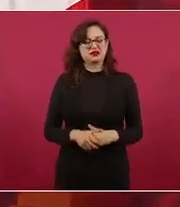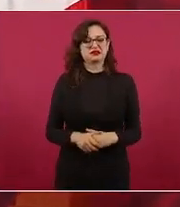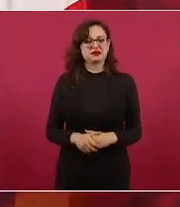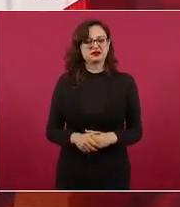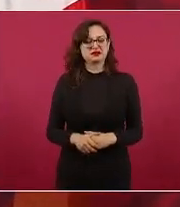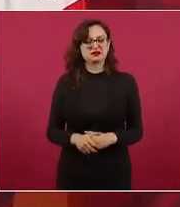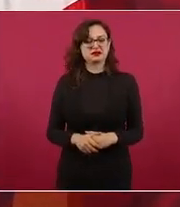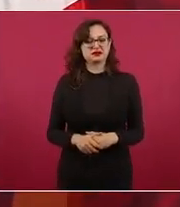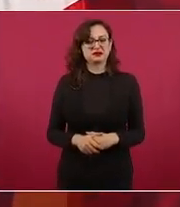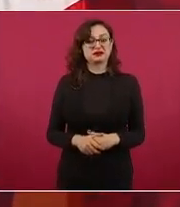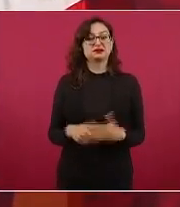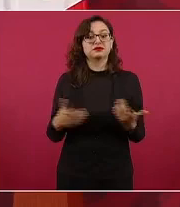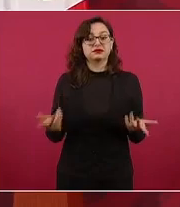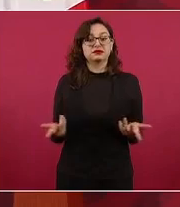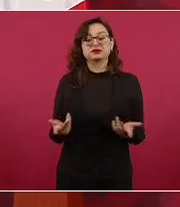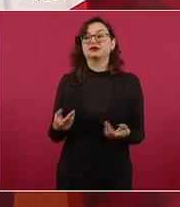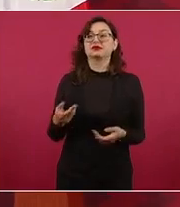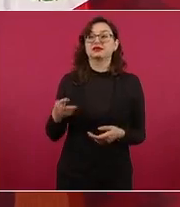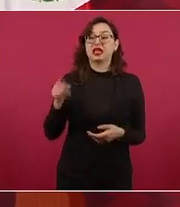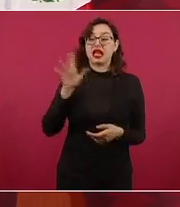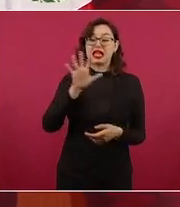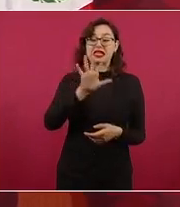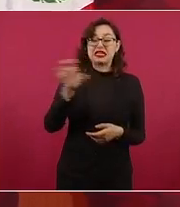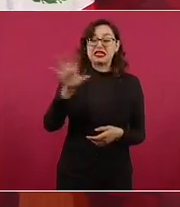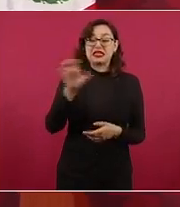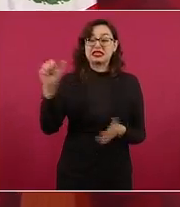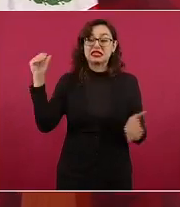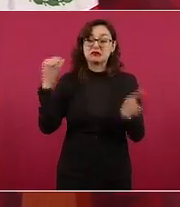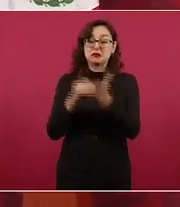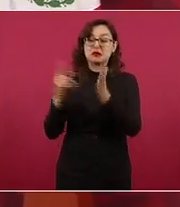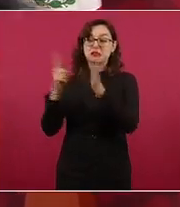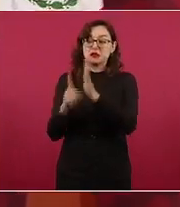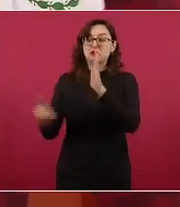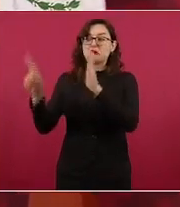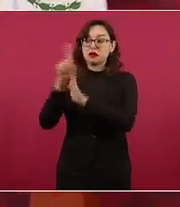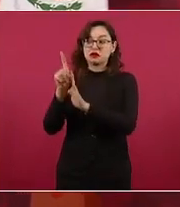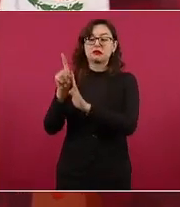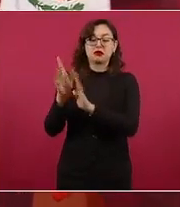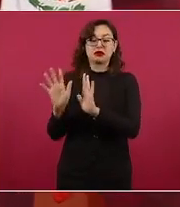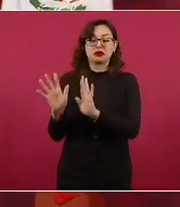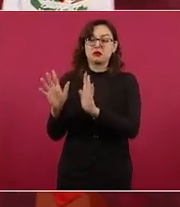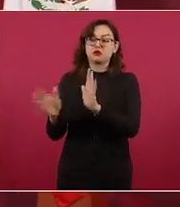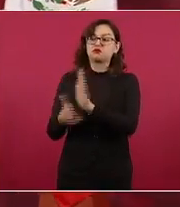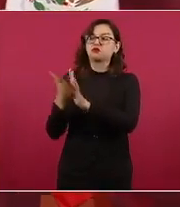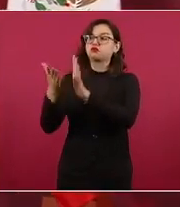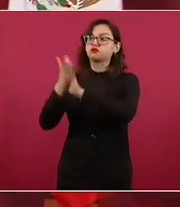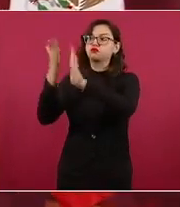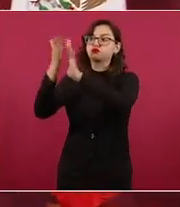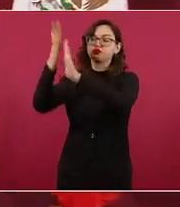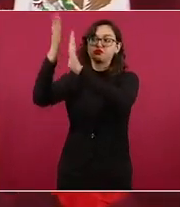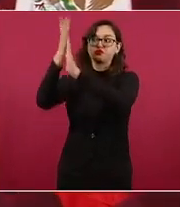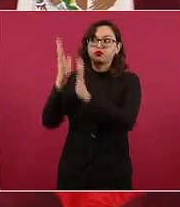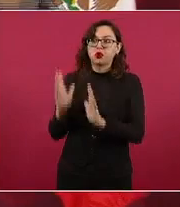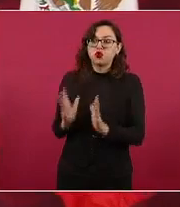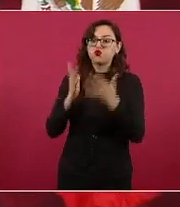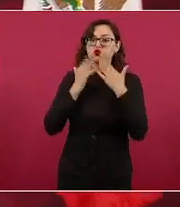viviendas o departamentos abandonados que los construyeron allá sin servicios